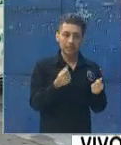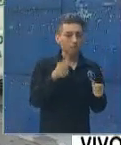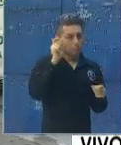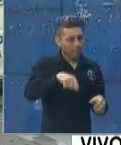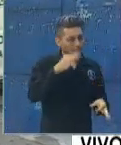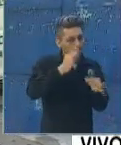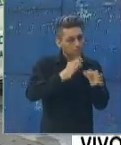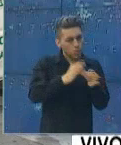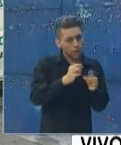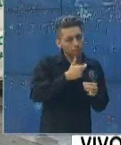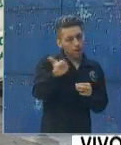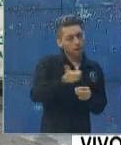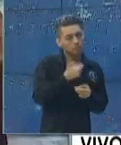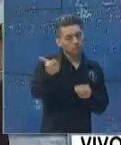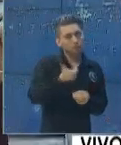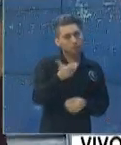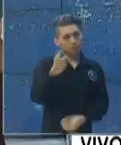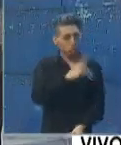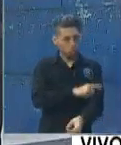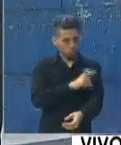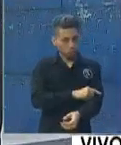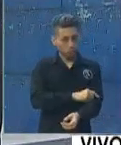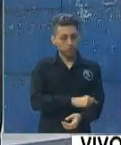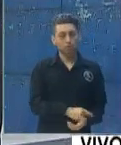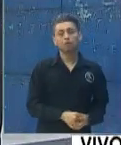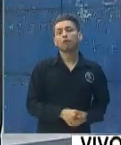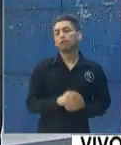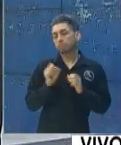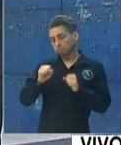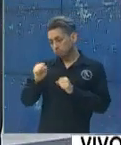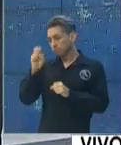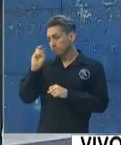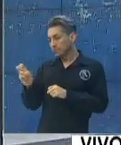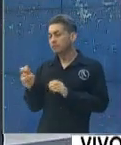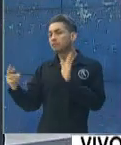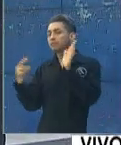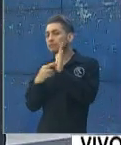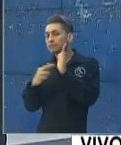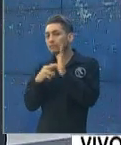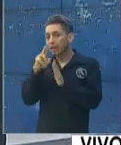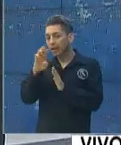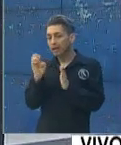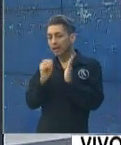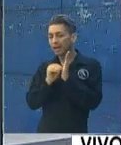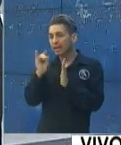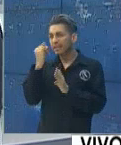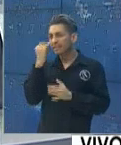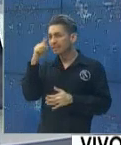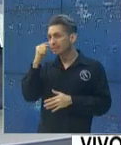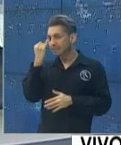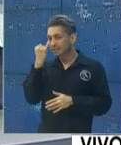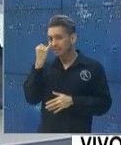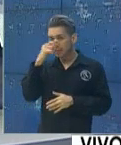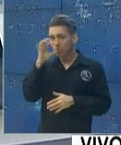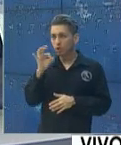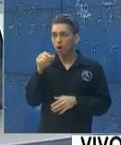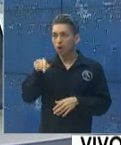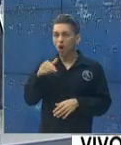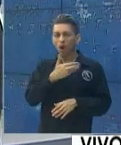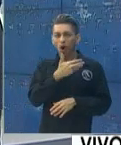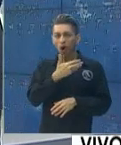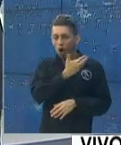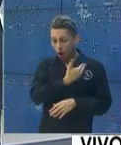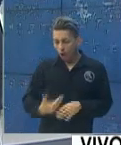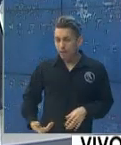pagos de los médicos en forma oportuna. Claro, estos requisitos quizás para el gobierno, para toda la burocracia, son